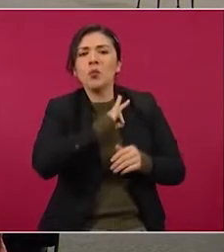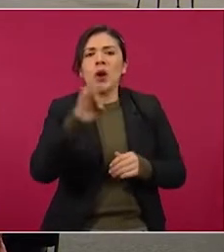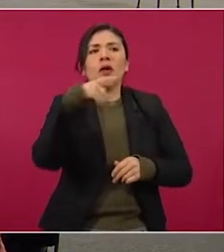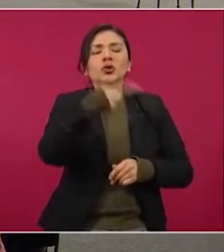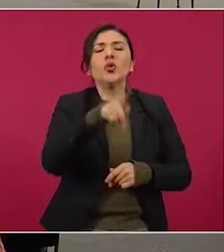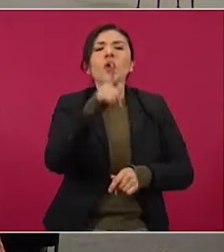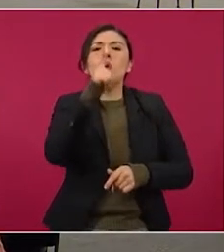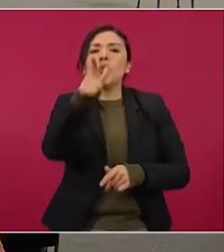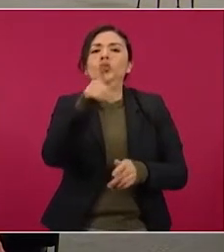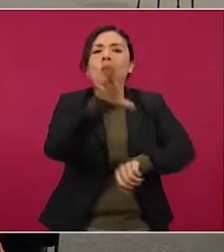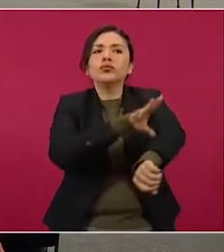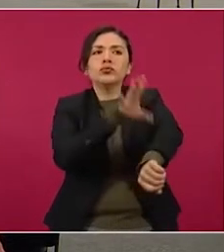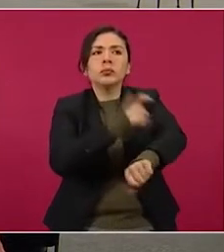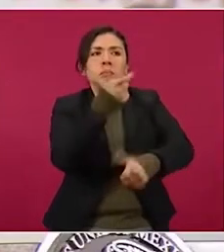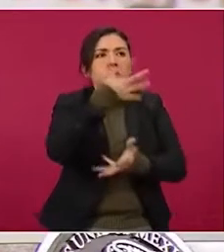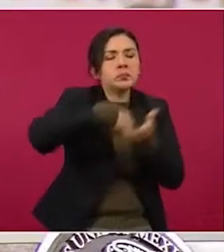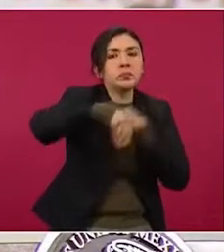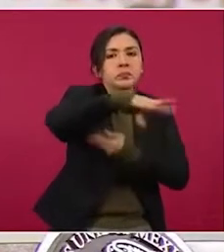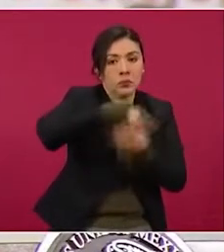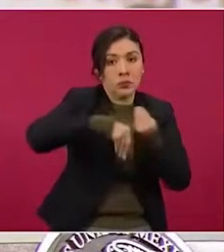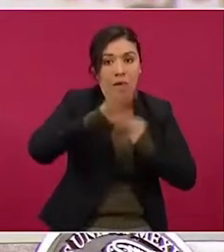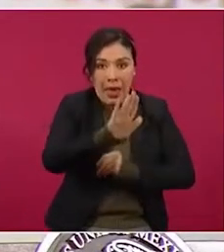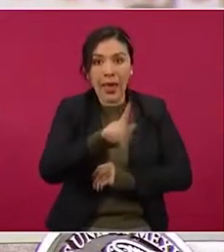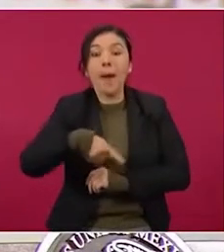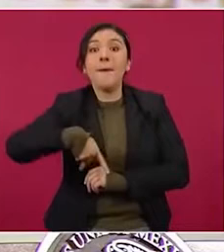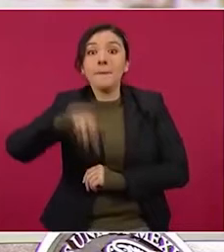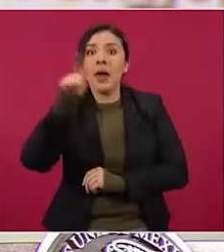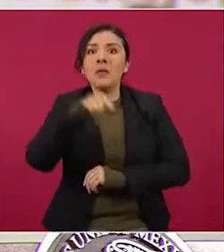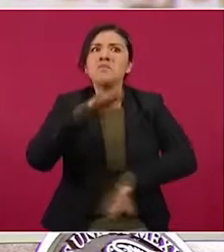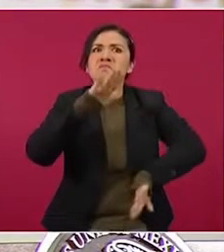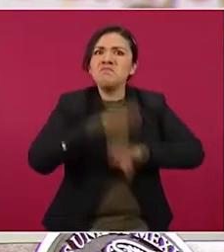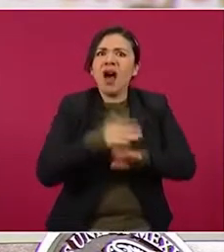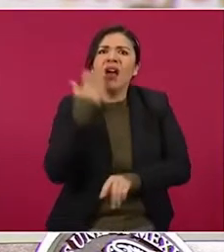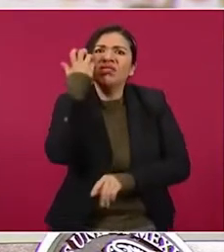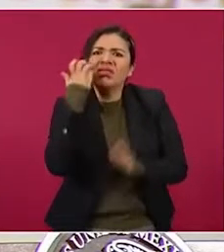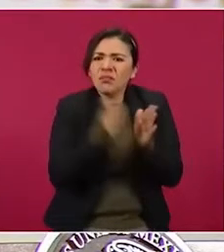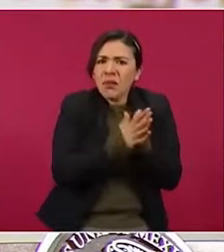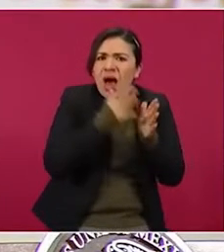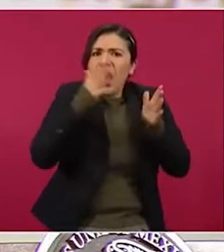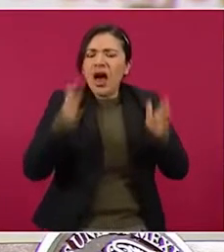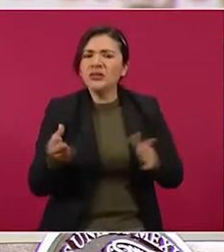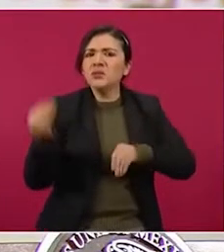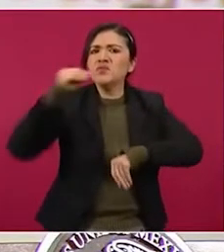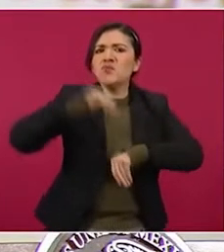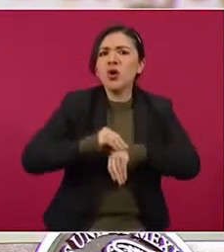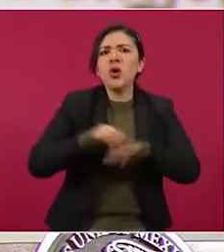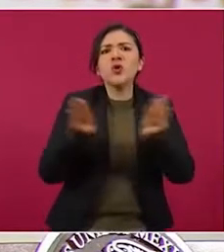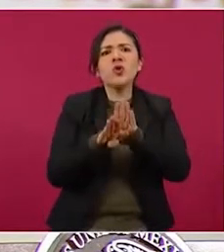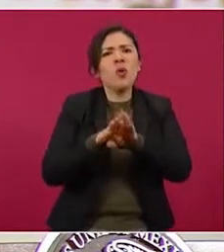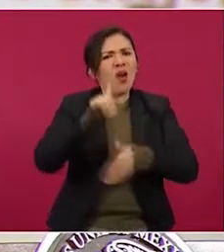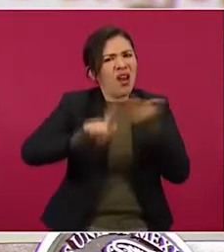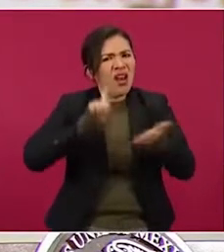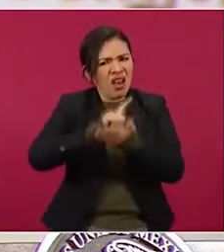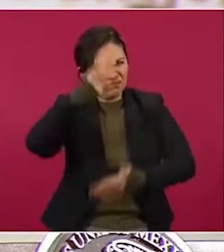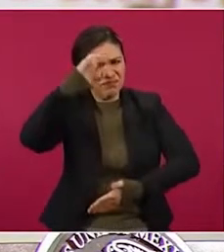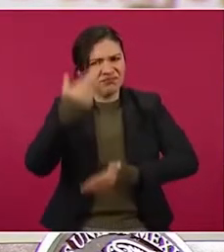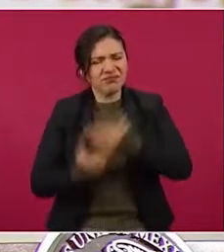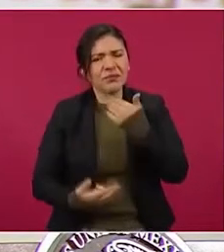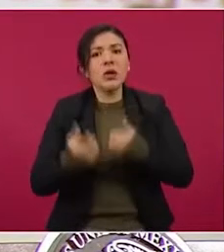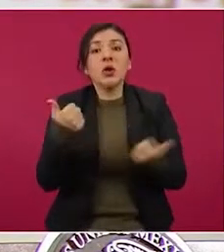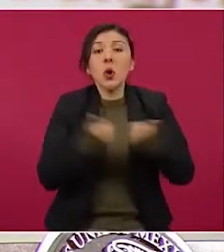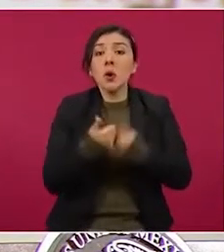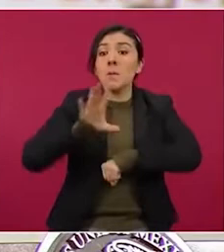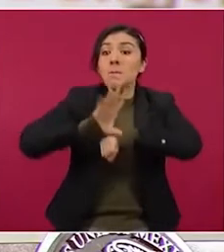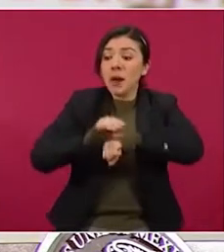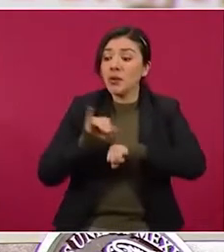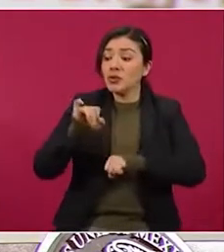su propia electricidad, pero ampliaron su capacidad y crearon un mercado paralelo y legal donde algunos